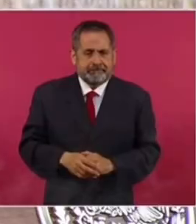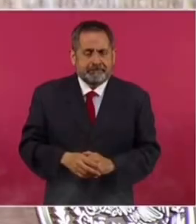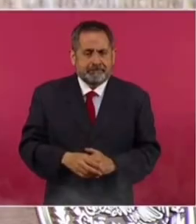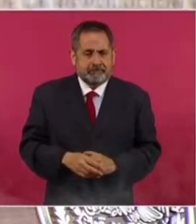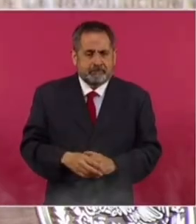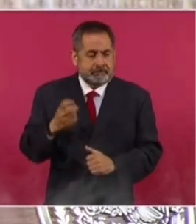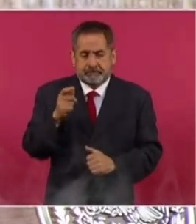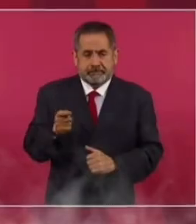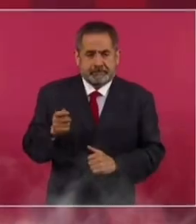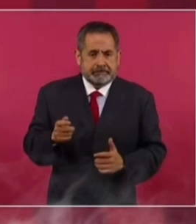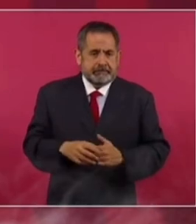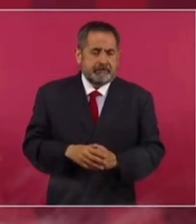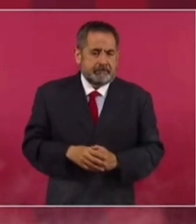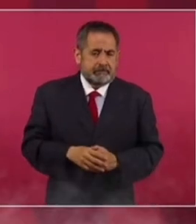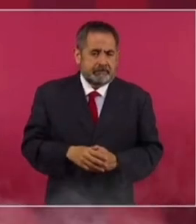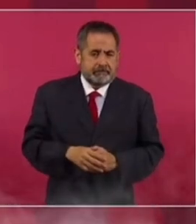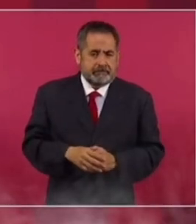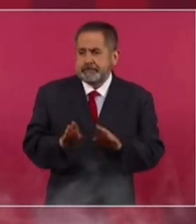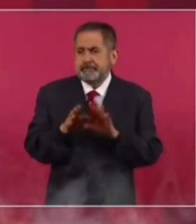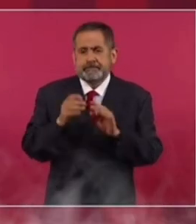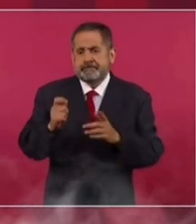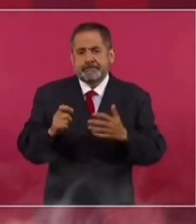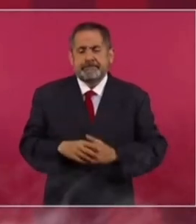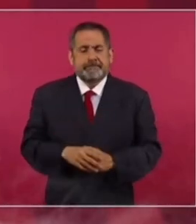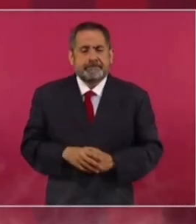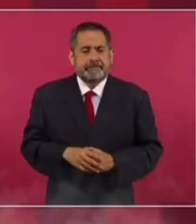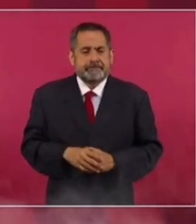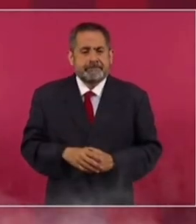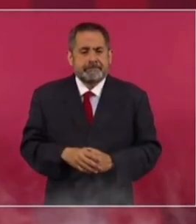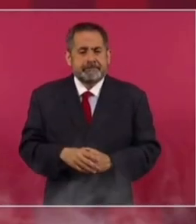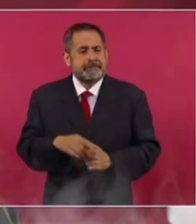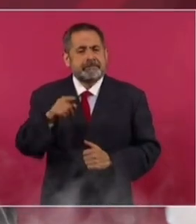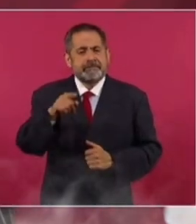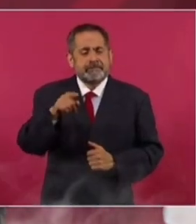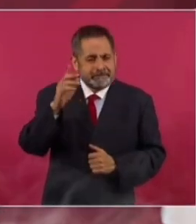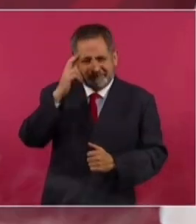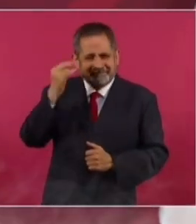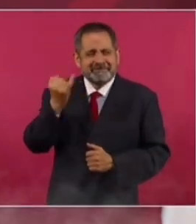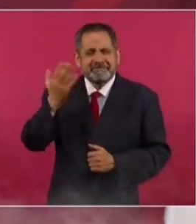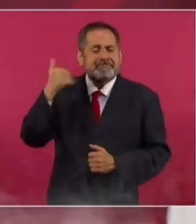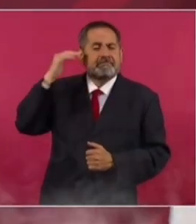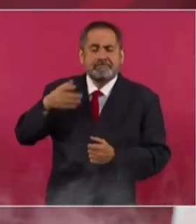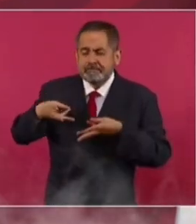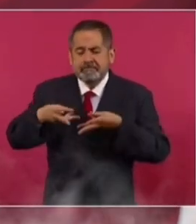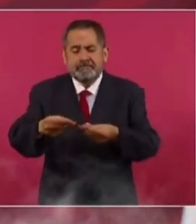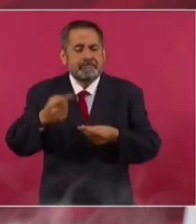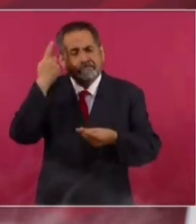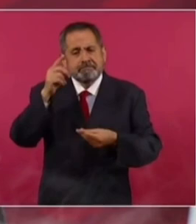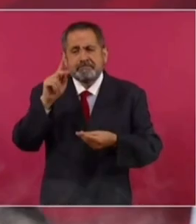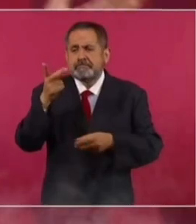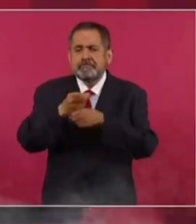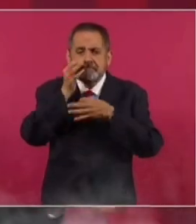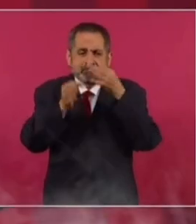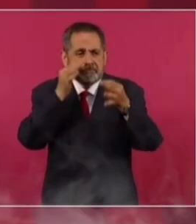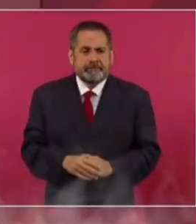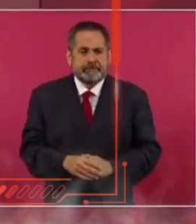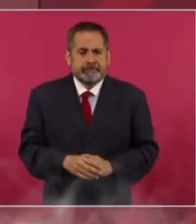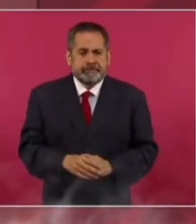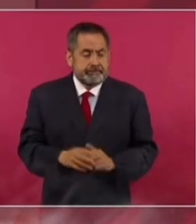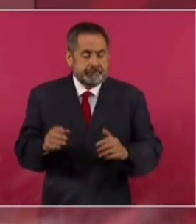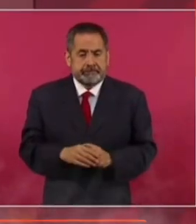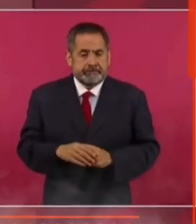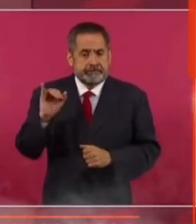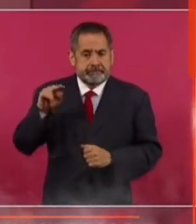políticos. Es como lo que era el gasto de publicidad. En los gobiernos anteriores.